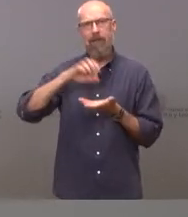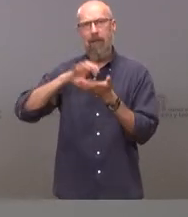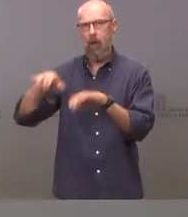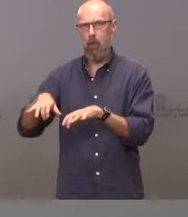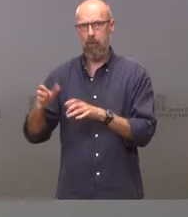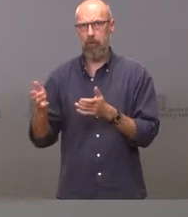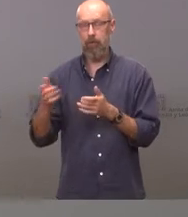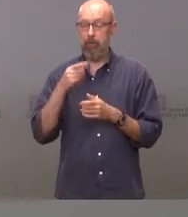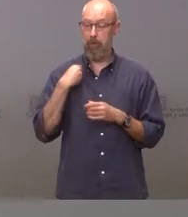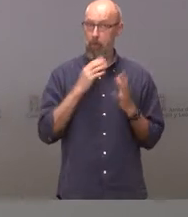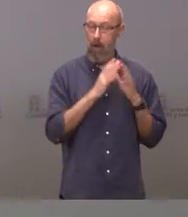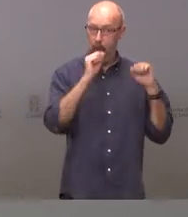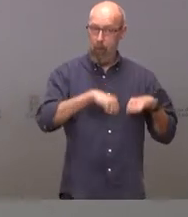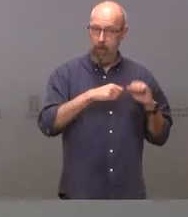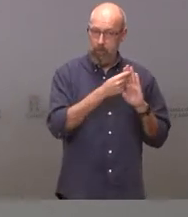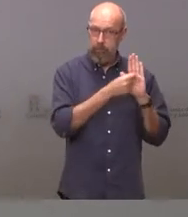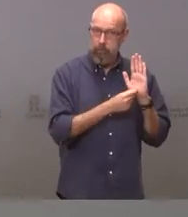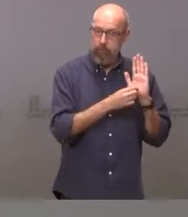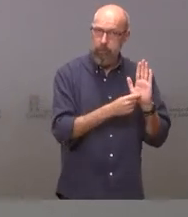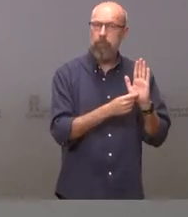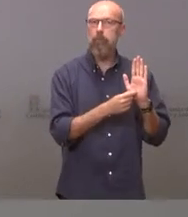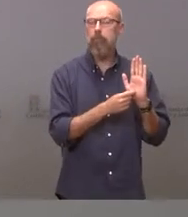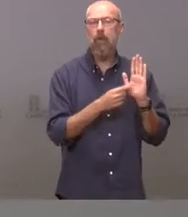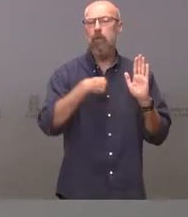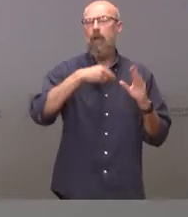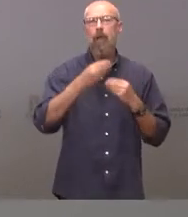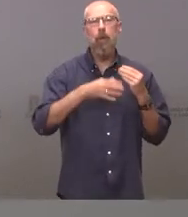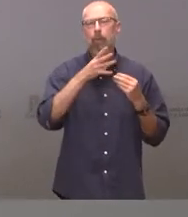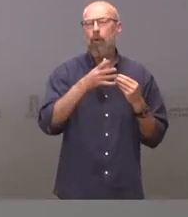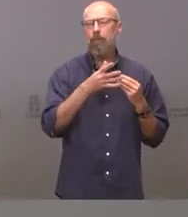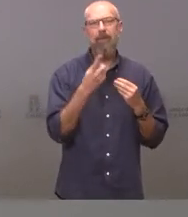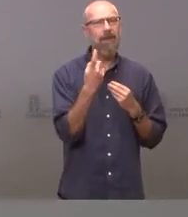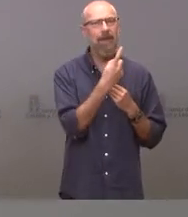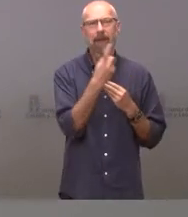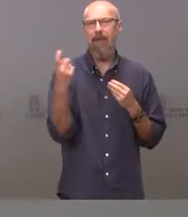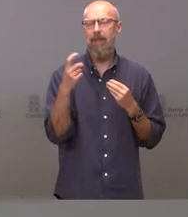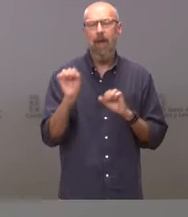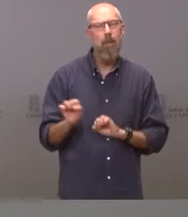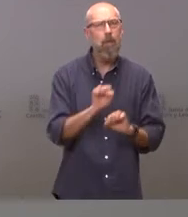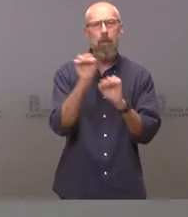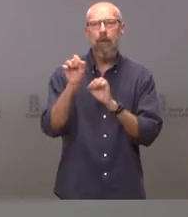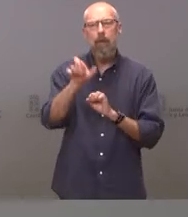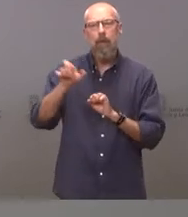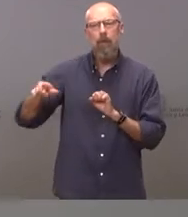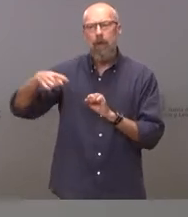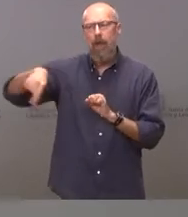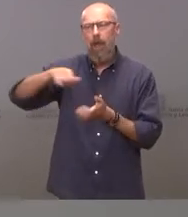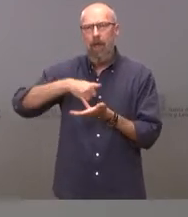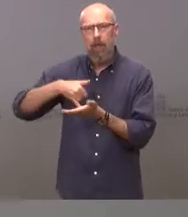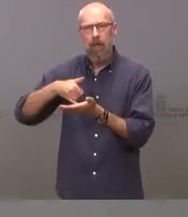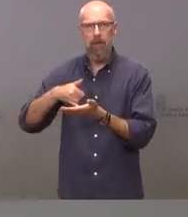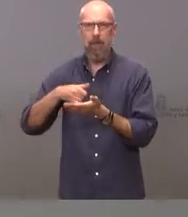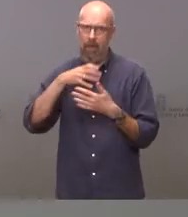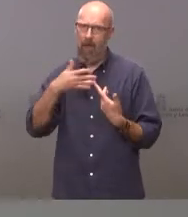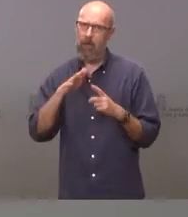Este acuerdo que tomamos lo hacemos, primero, convencidos de la necesidad de proteger a aquellas personas más vulnerables en un momento como el actual.